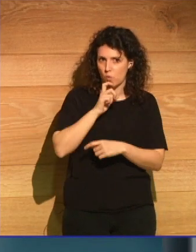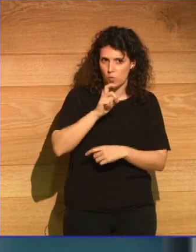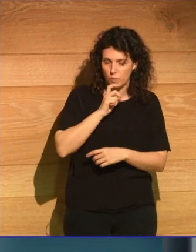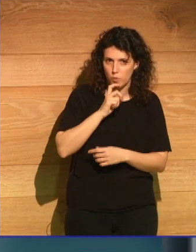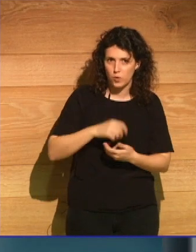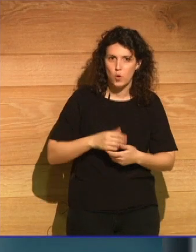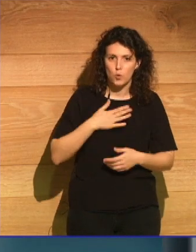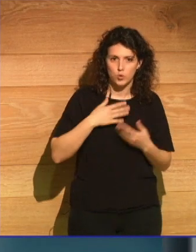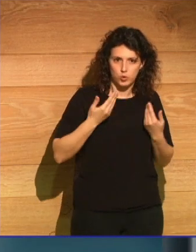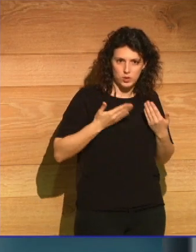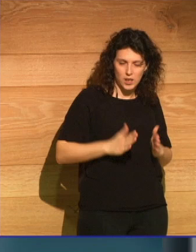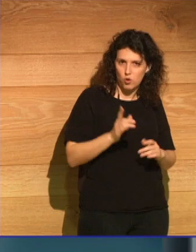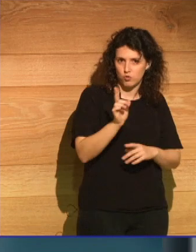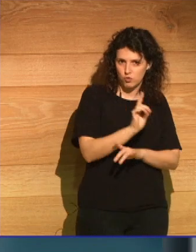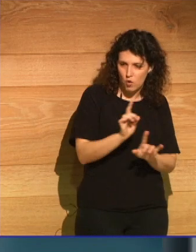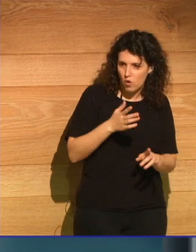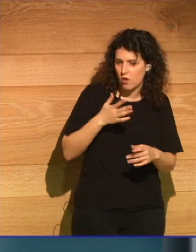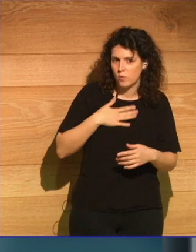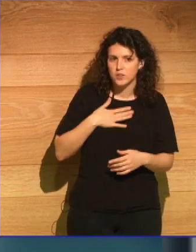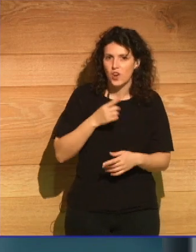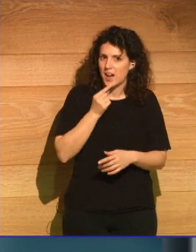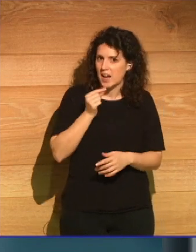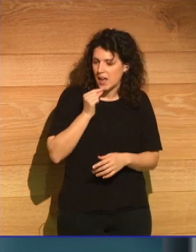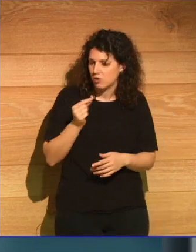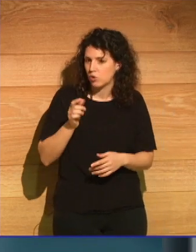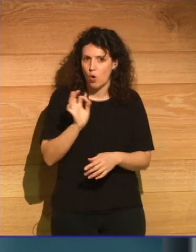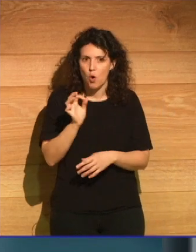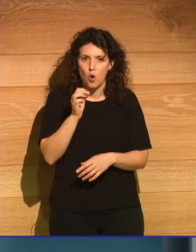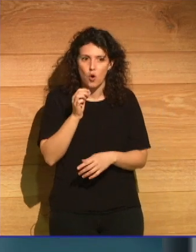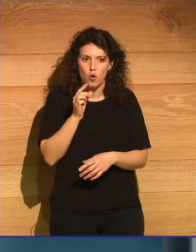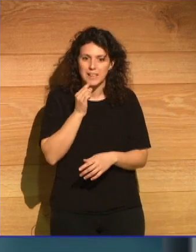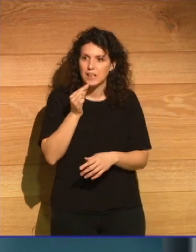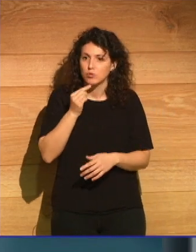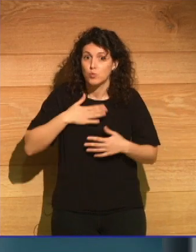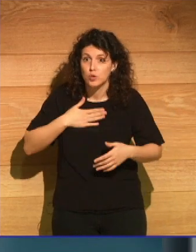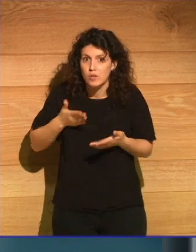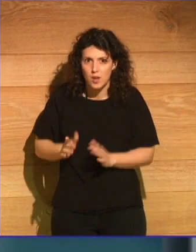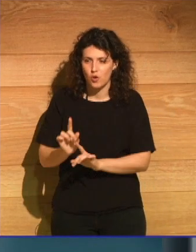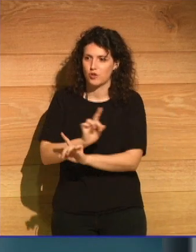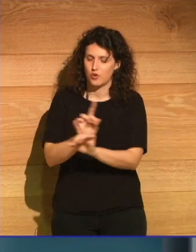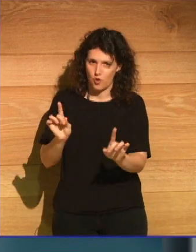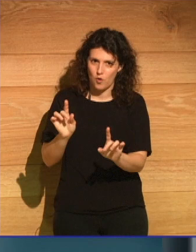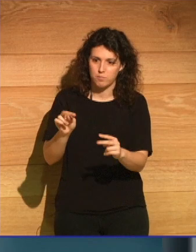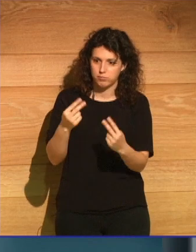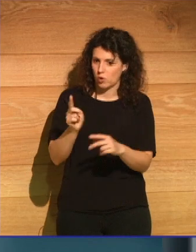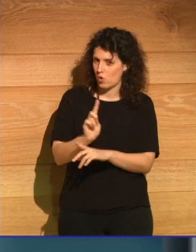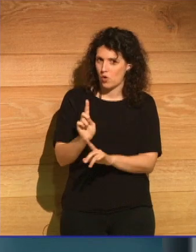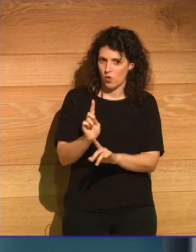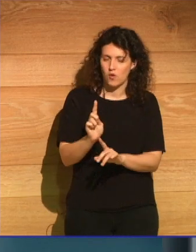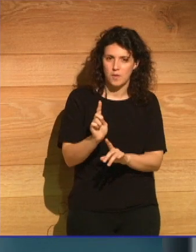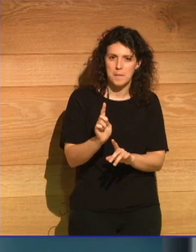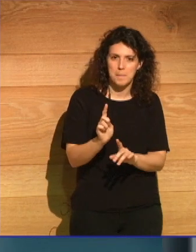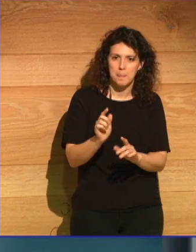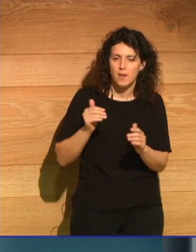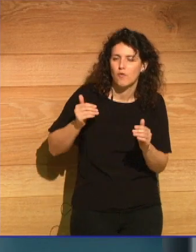No nuestros hijos o nuestros nietos o los nietos de nuestros hijos, sino los rostros de un tiempo muchísimo